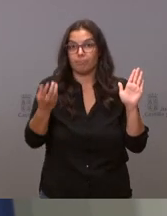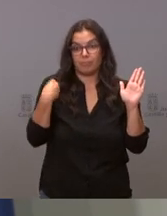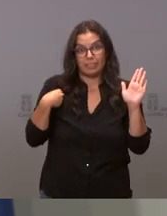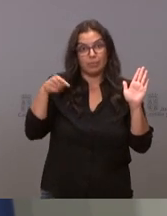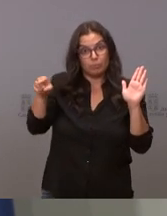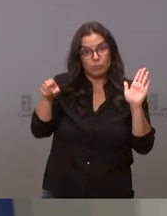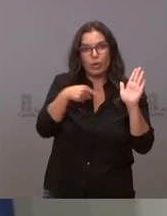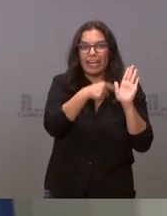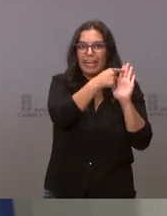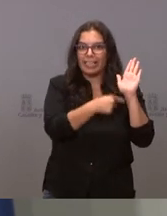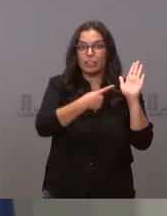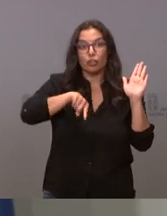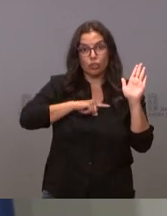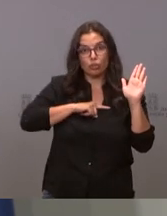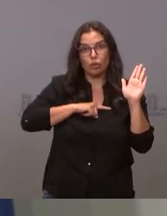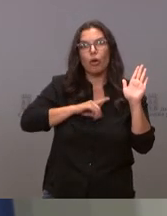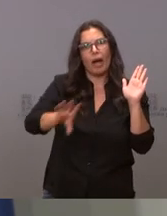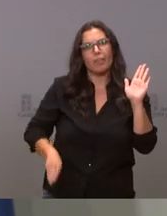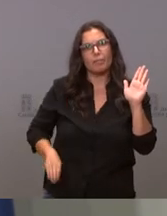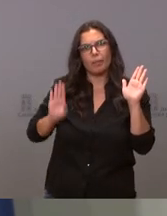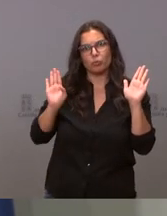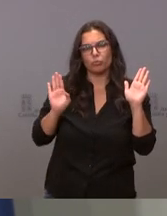Socialista para ustedes es esto y nosotros lo vamos a aceptar